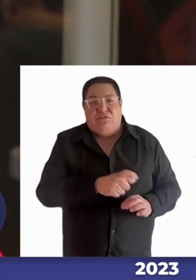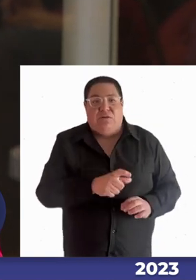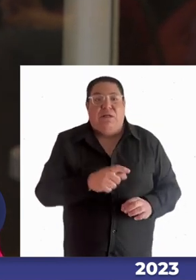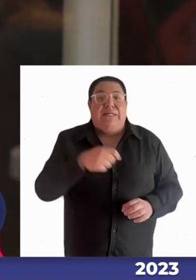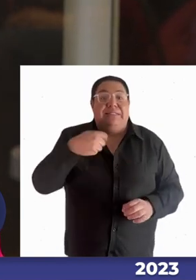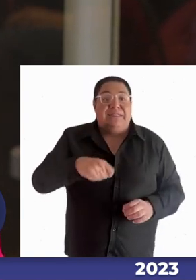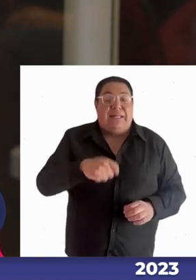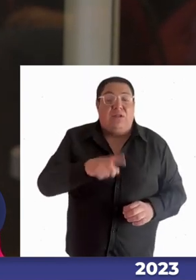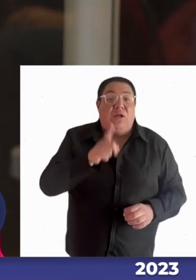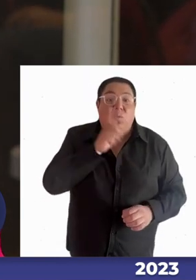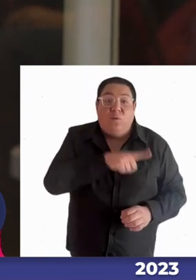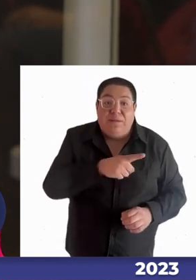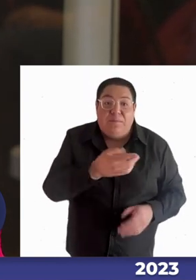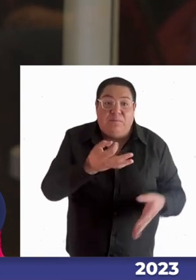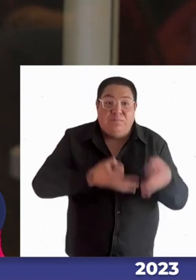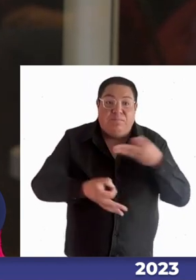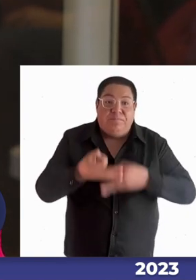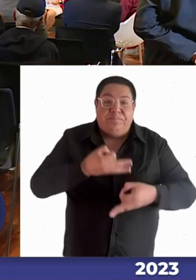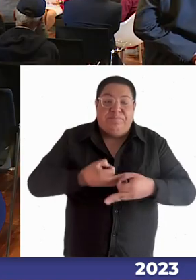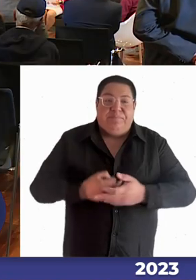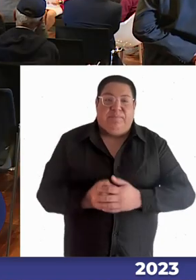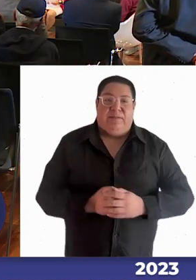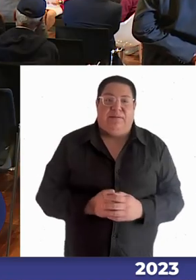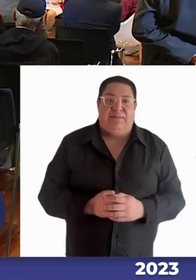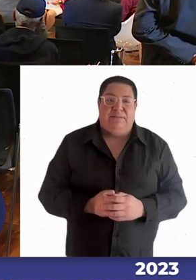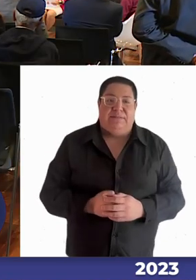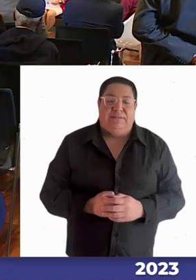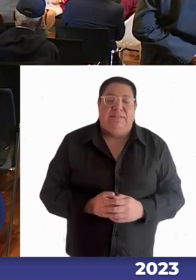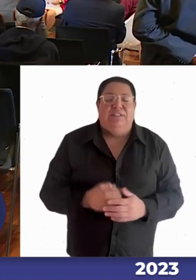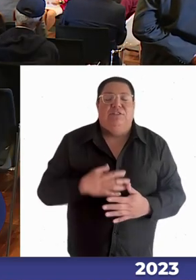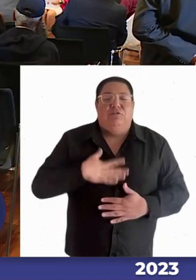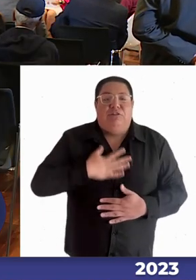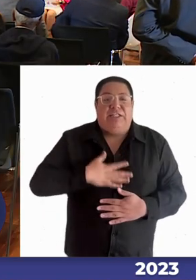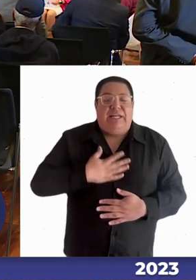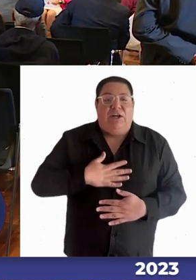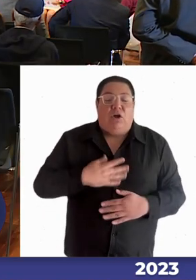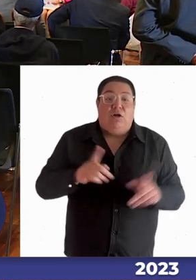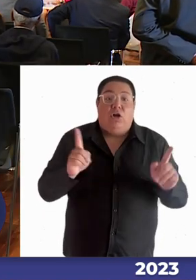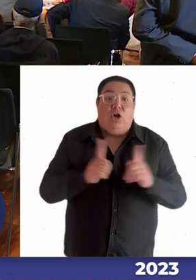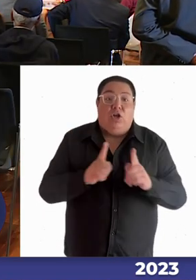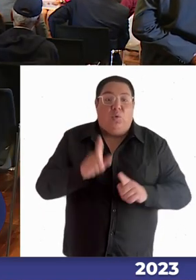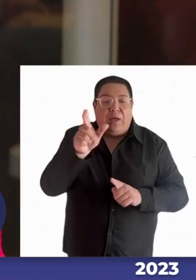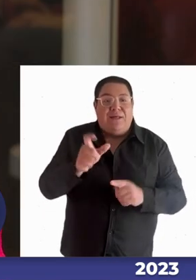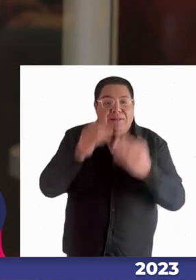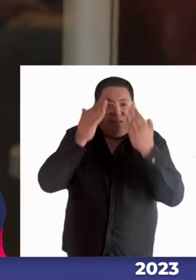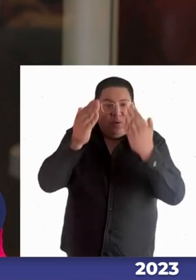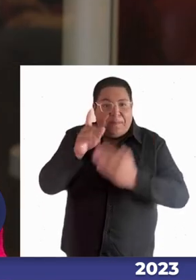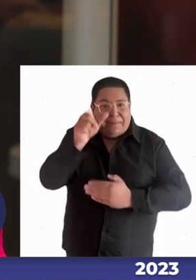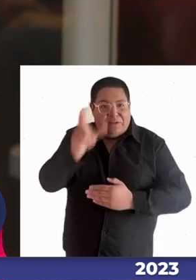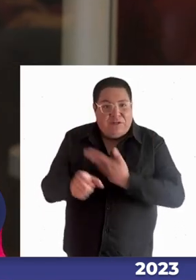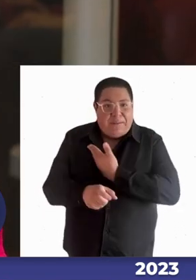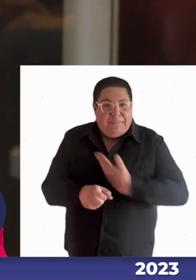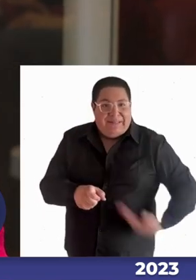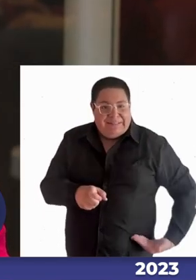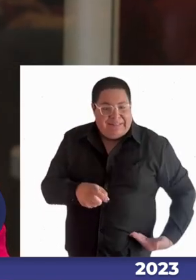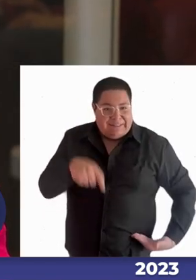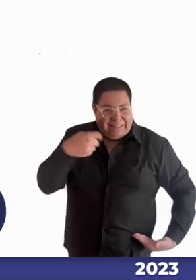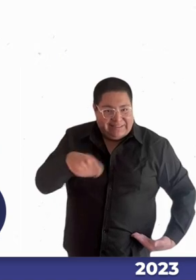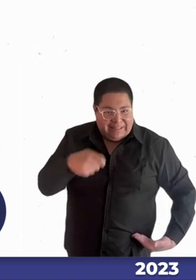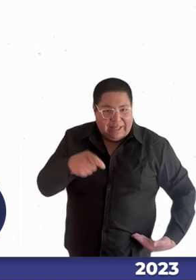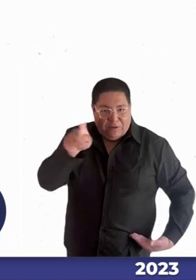palabras yo quiero ser muy breve bueno saludar al presidente del senado que nos acompaña